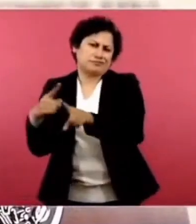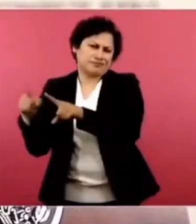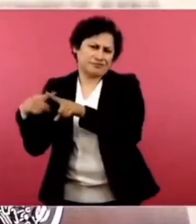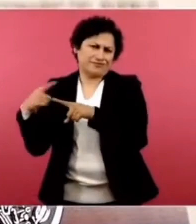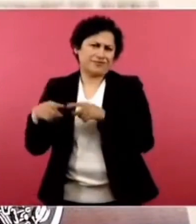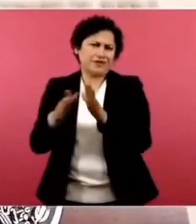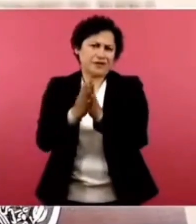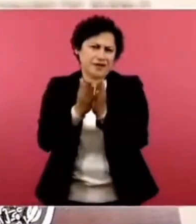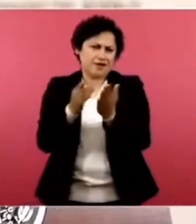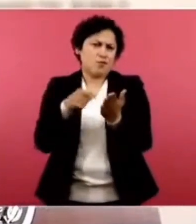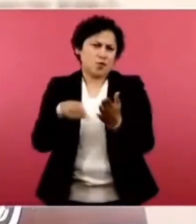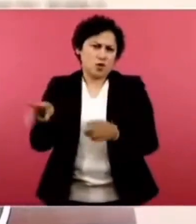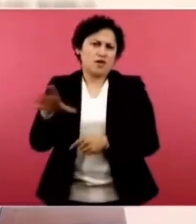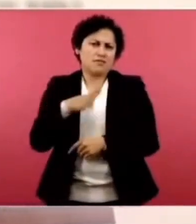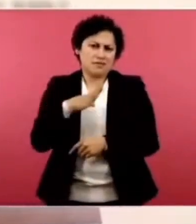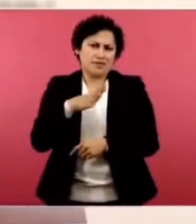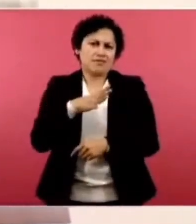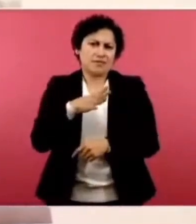pero